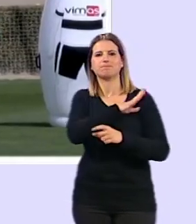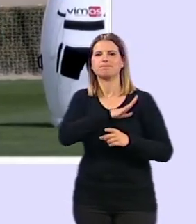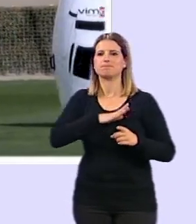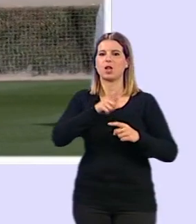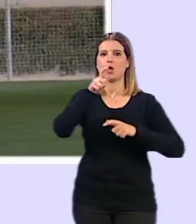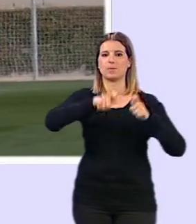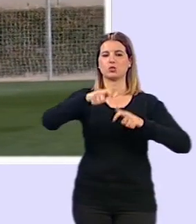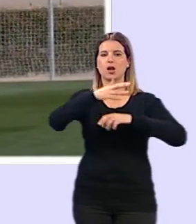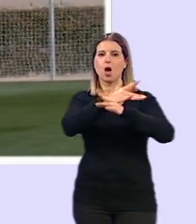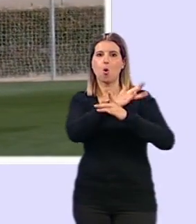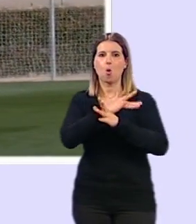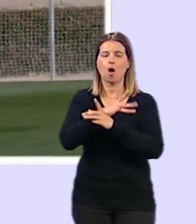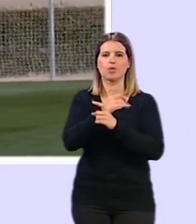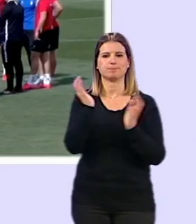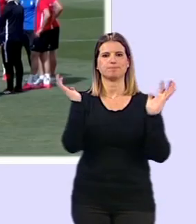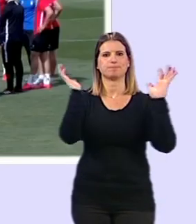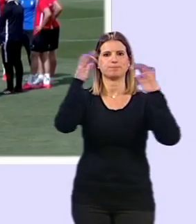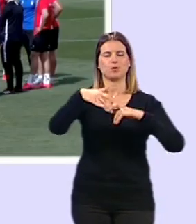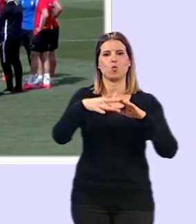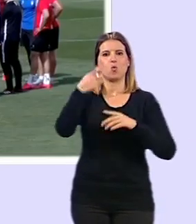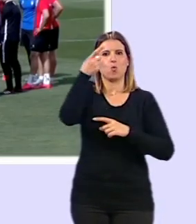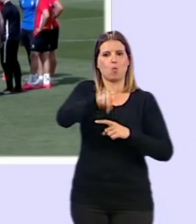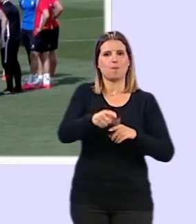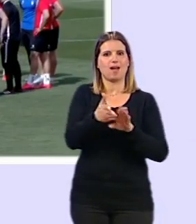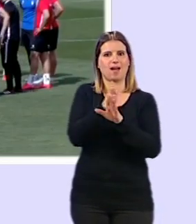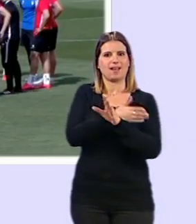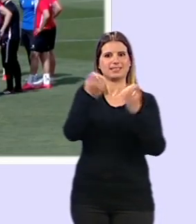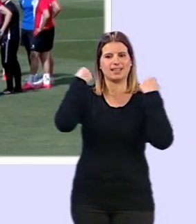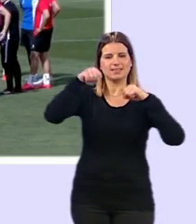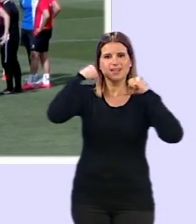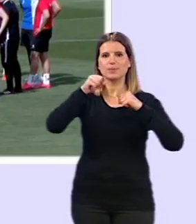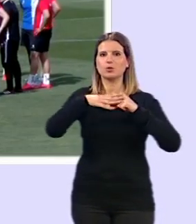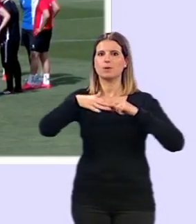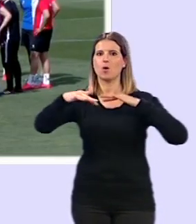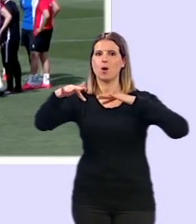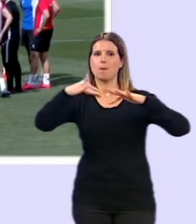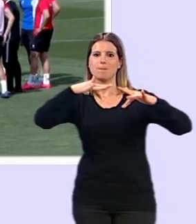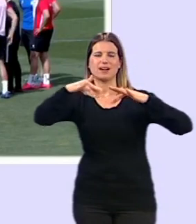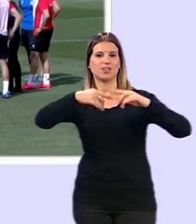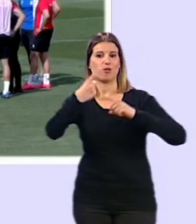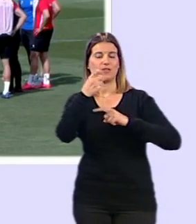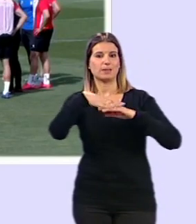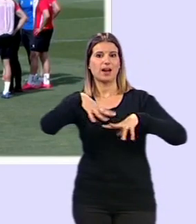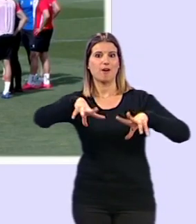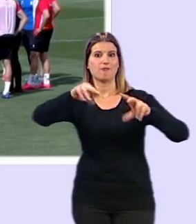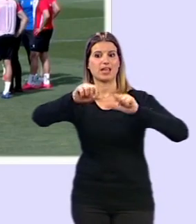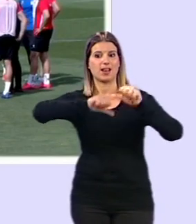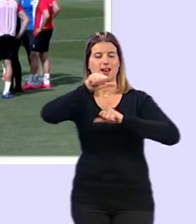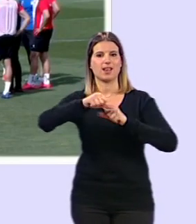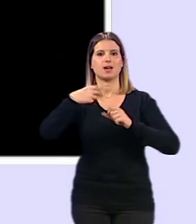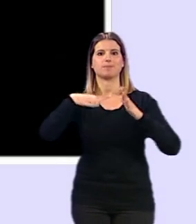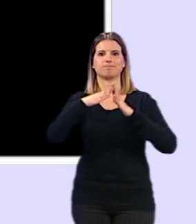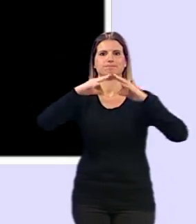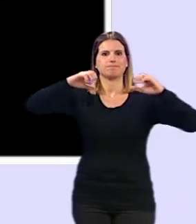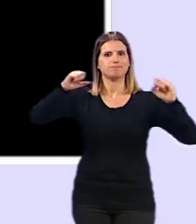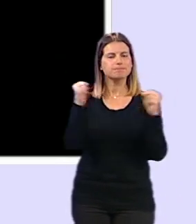los jugadores durante el mes que duren los entrenamientos de pretemporada y los partidos que restan para acabar la liga dicho confinamiento